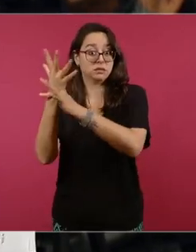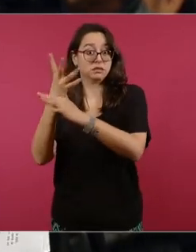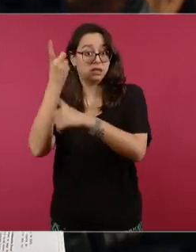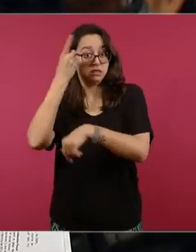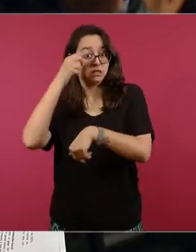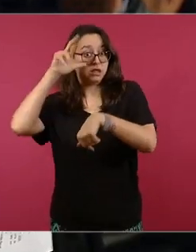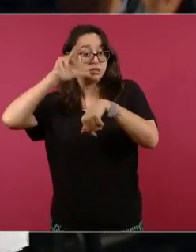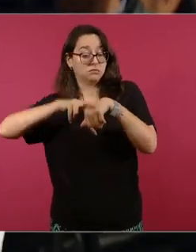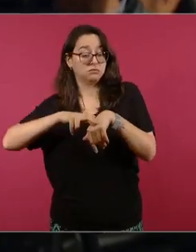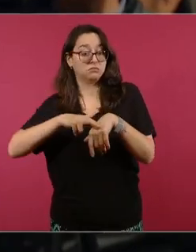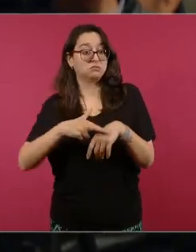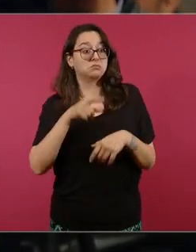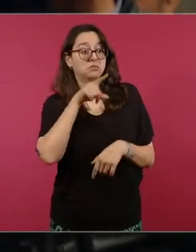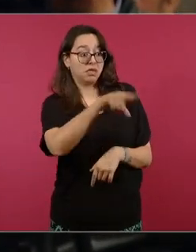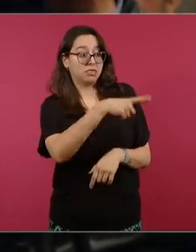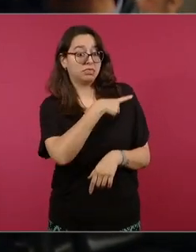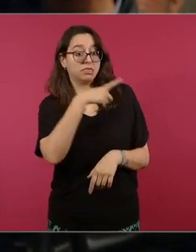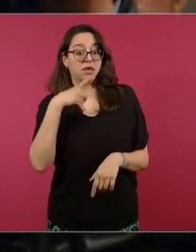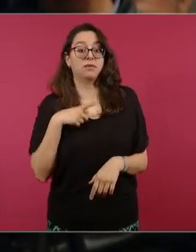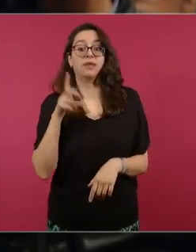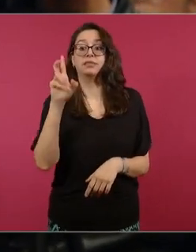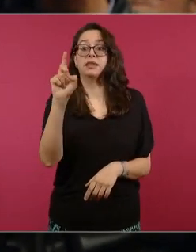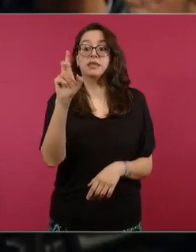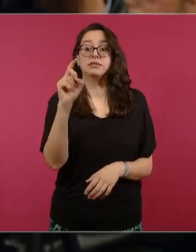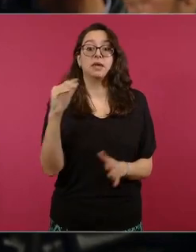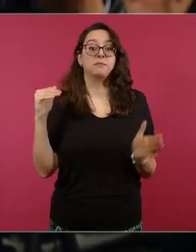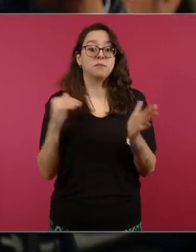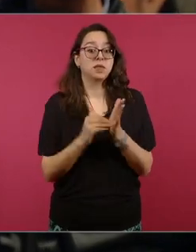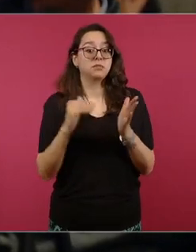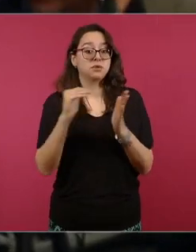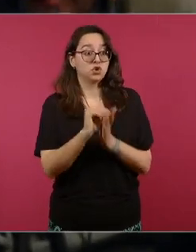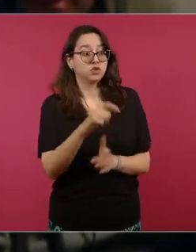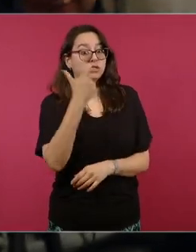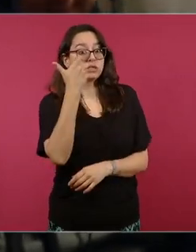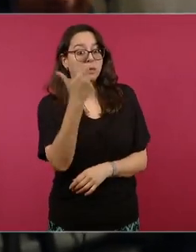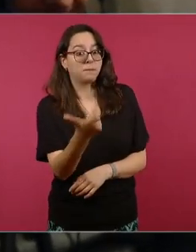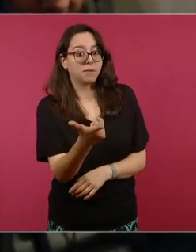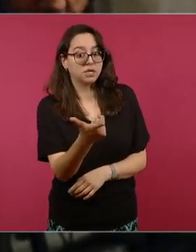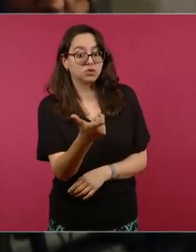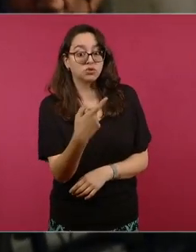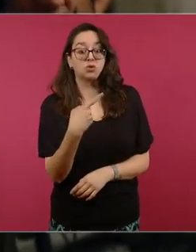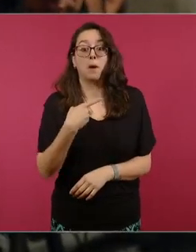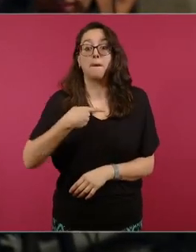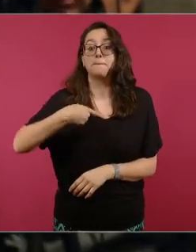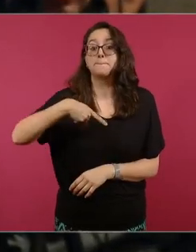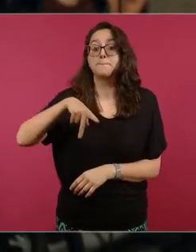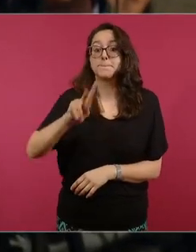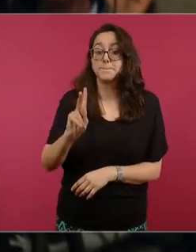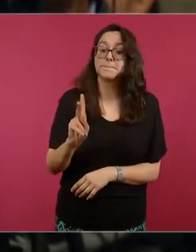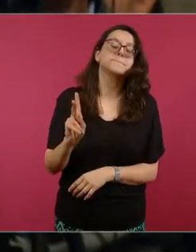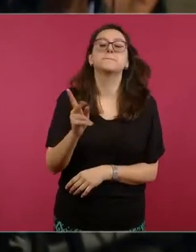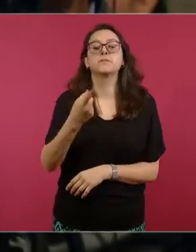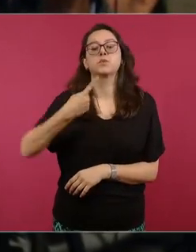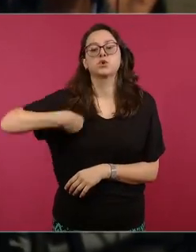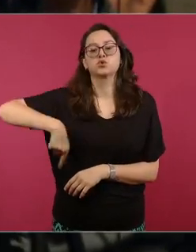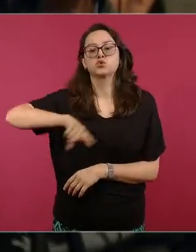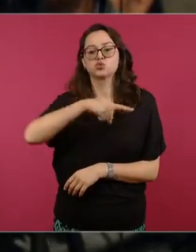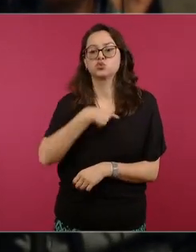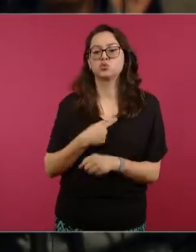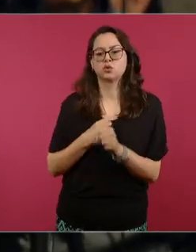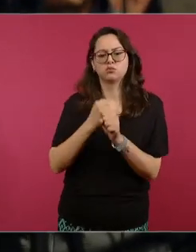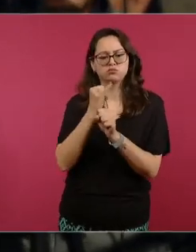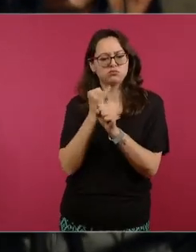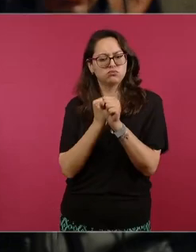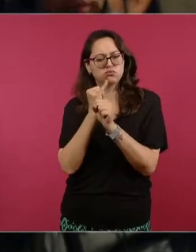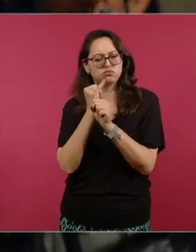es de más de 30 mil millones de pesos pero la investigación que publicamos este domingo